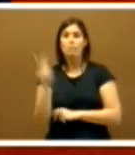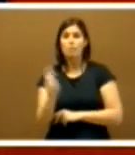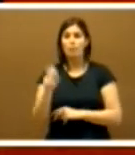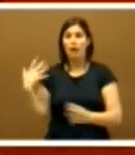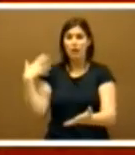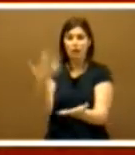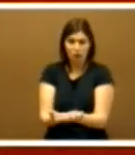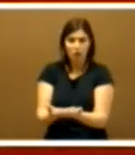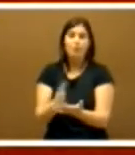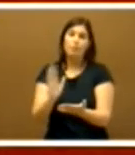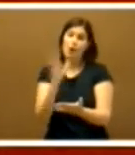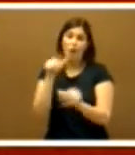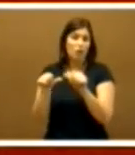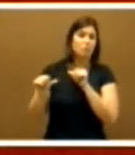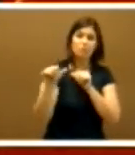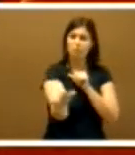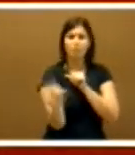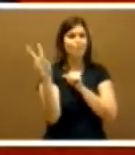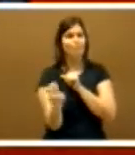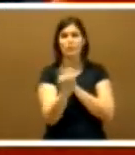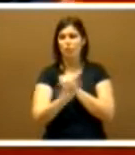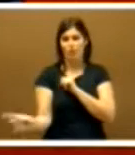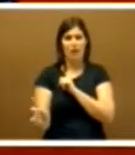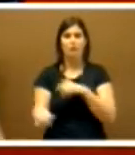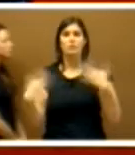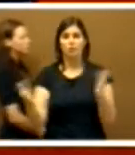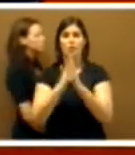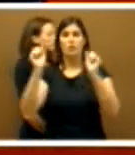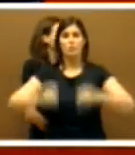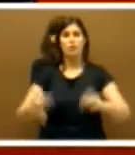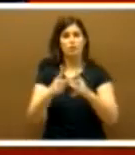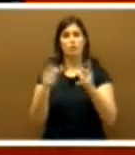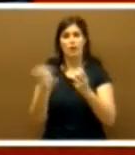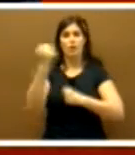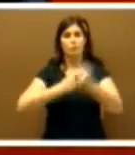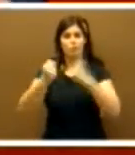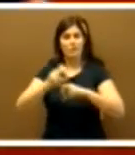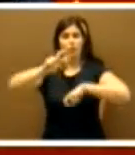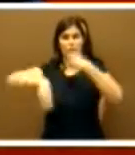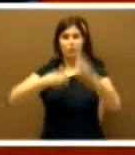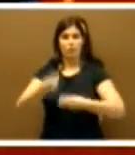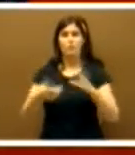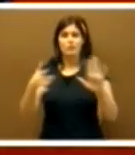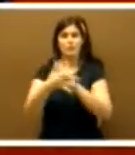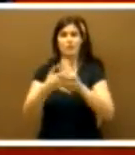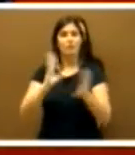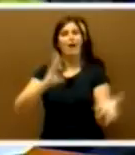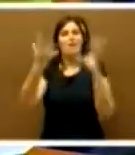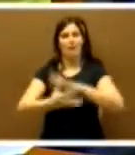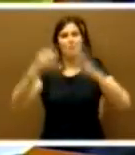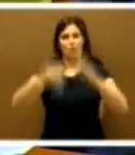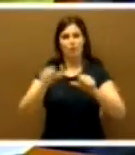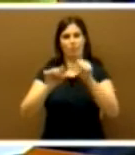estábamos, pero ya no sirve para salir de donde estamos. El pacto social y político de reforma es el inicio de lo que tiene que ser el cambio de ese